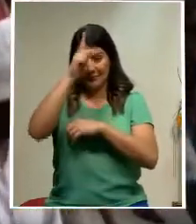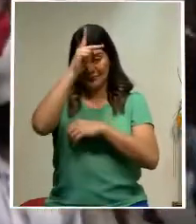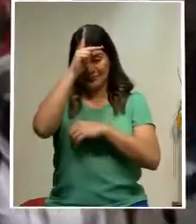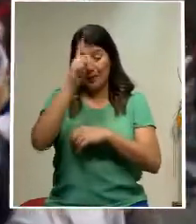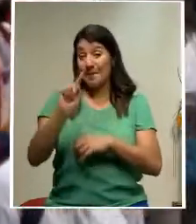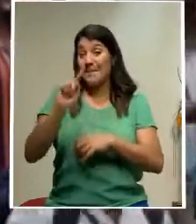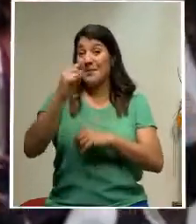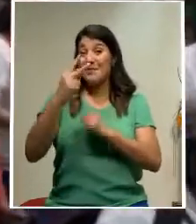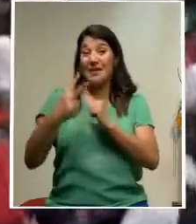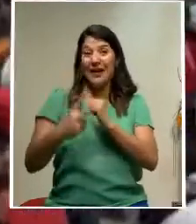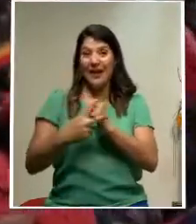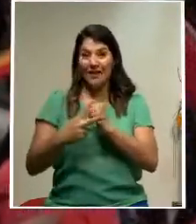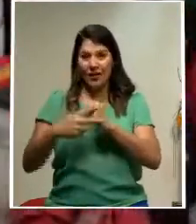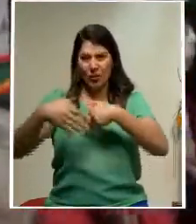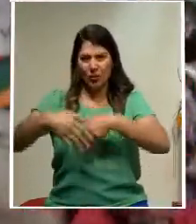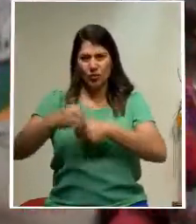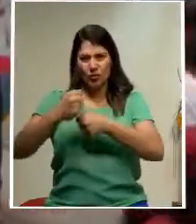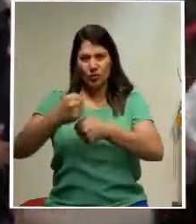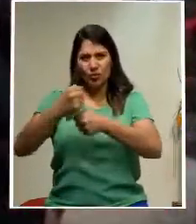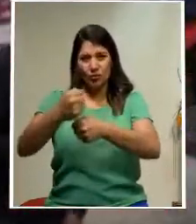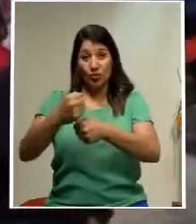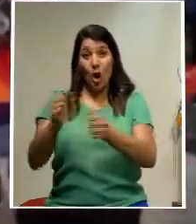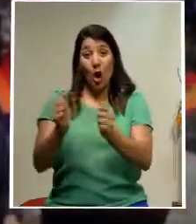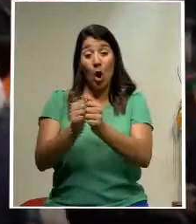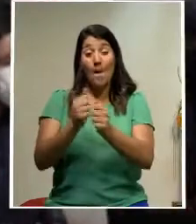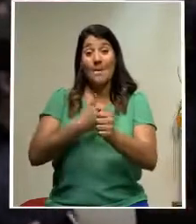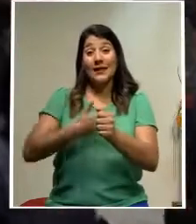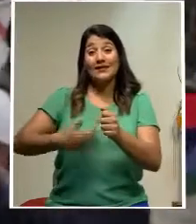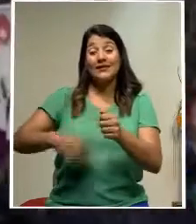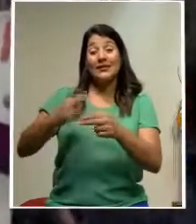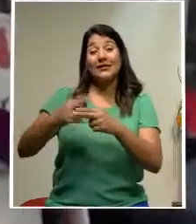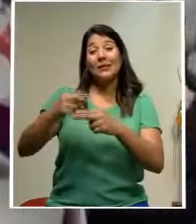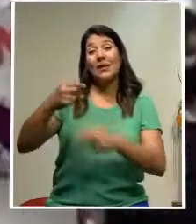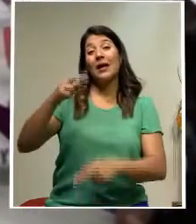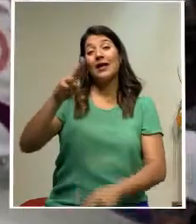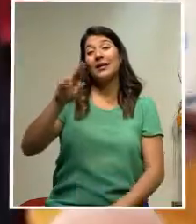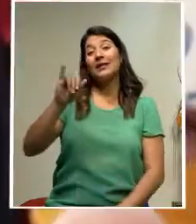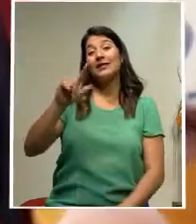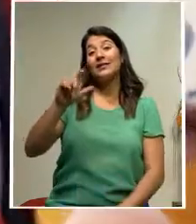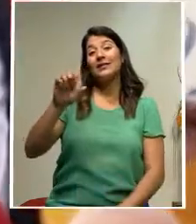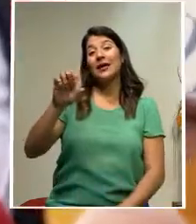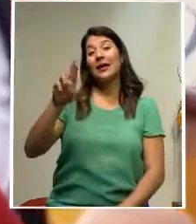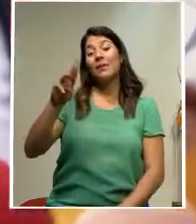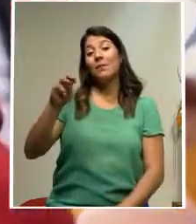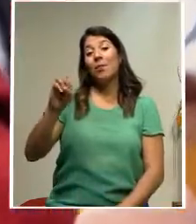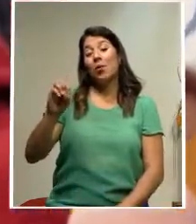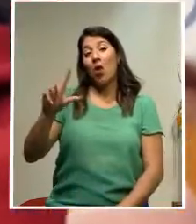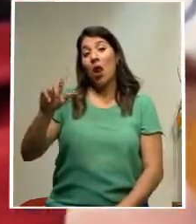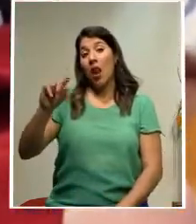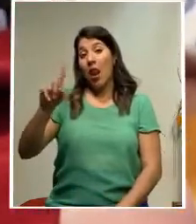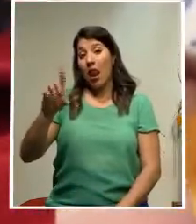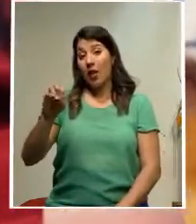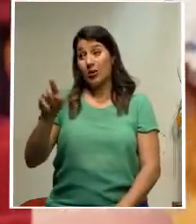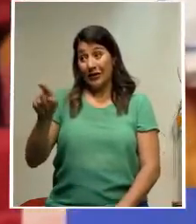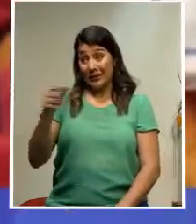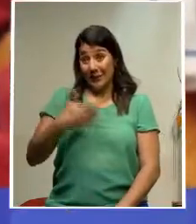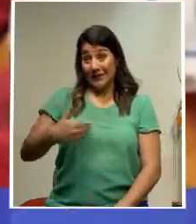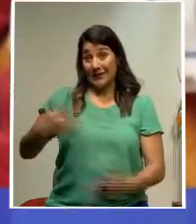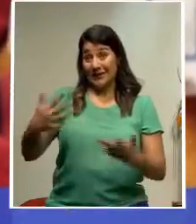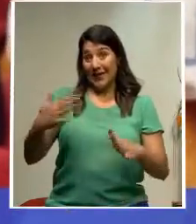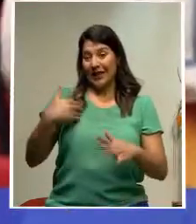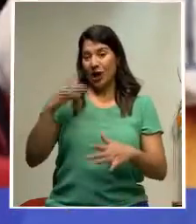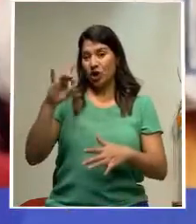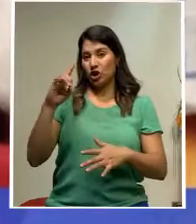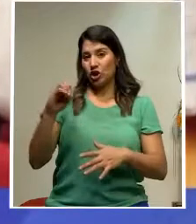trabajadores que enfrenta el presidente Guillermo Lazo, que llevó 80 días en el poder. No se resuelve la crisis económica